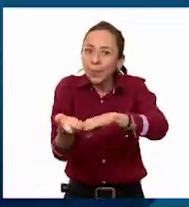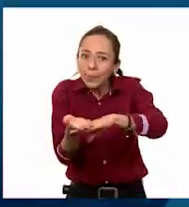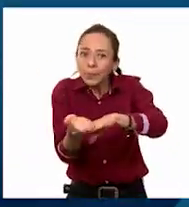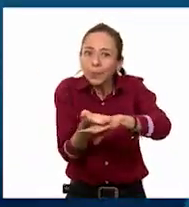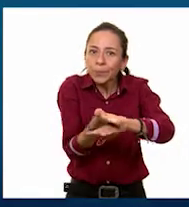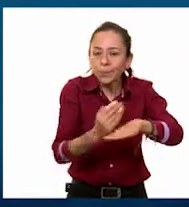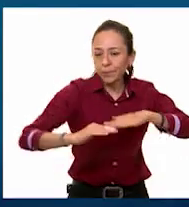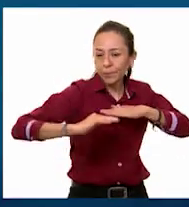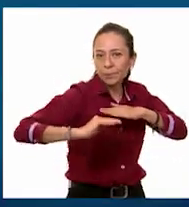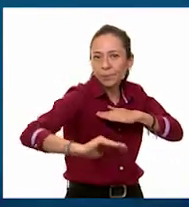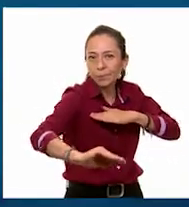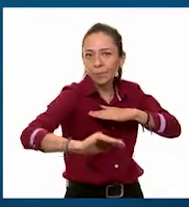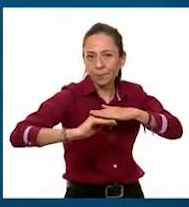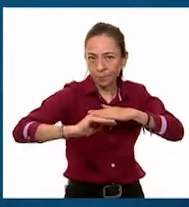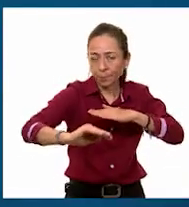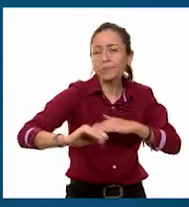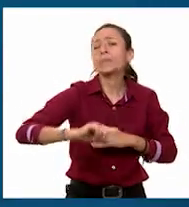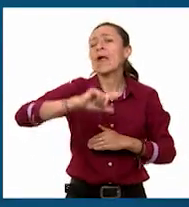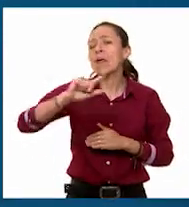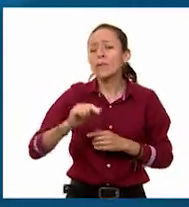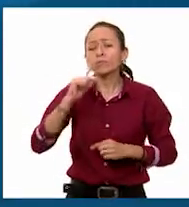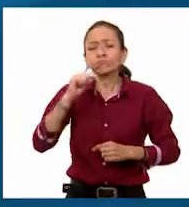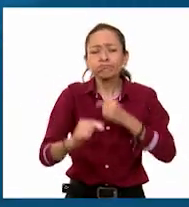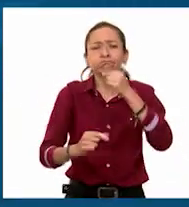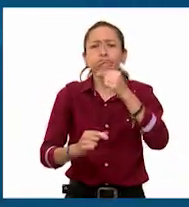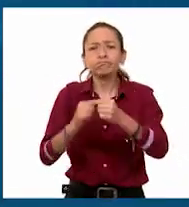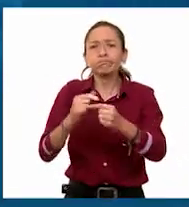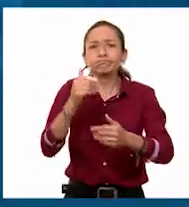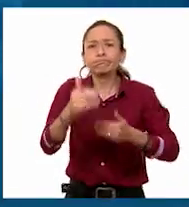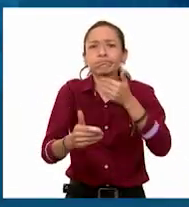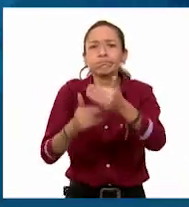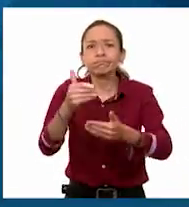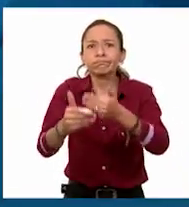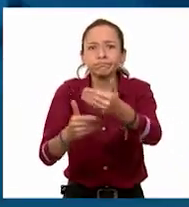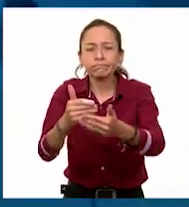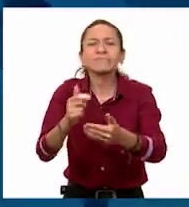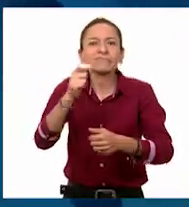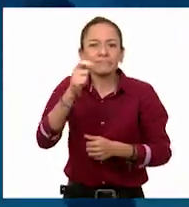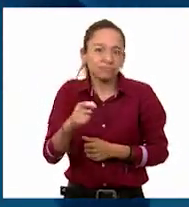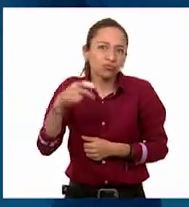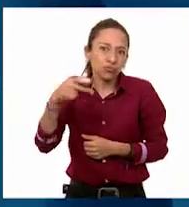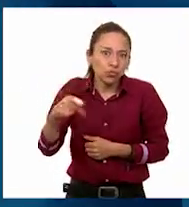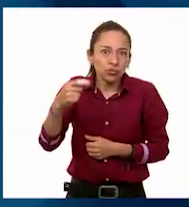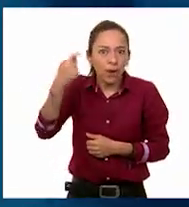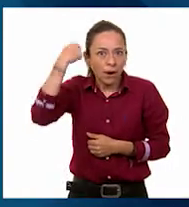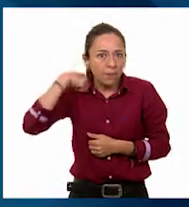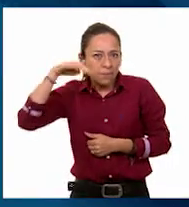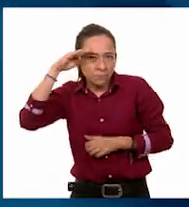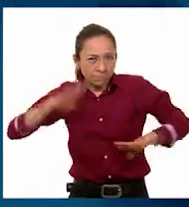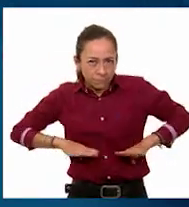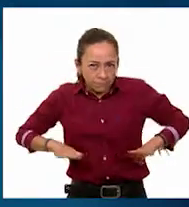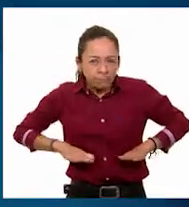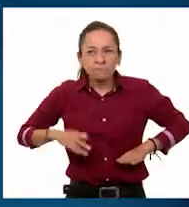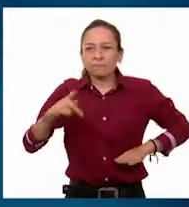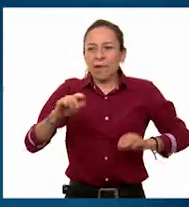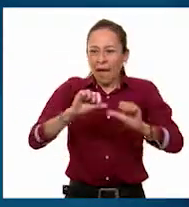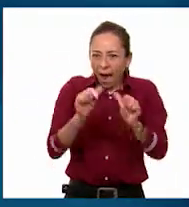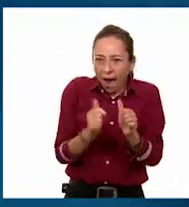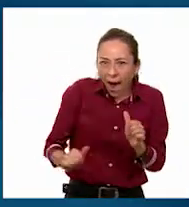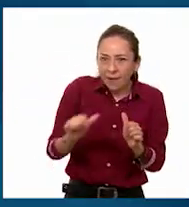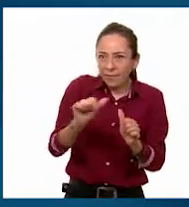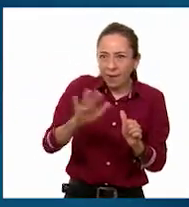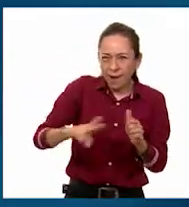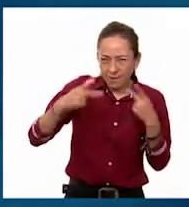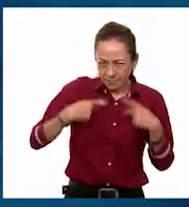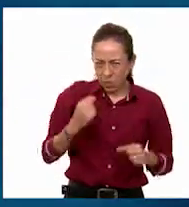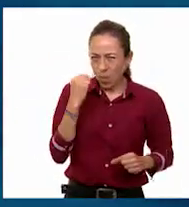con el desarrollo de pensamiento y de arte de ser humano, empezaron